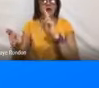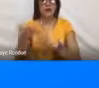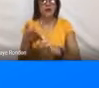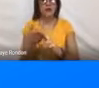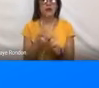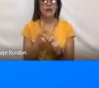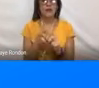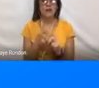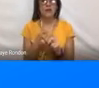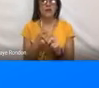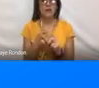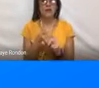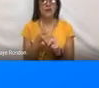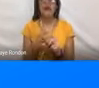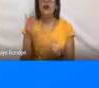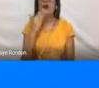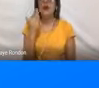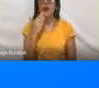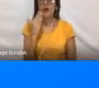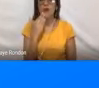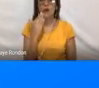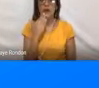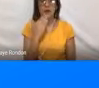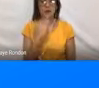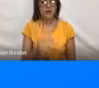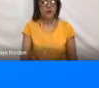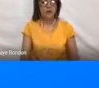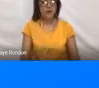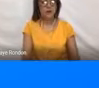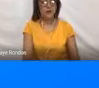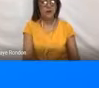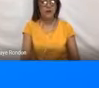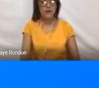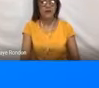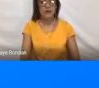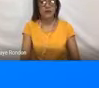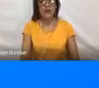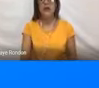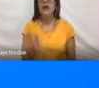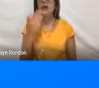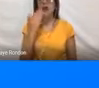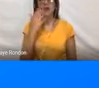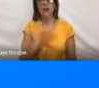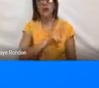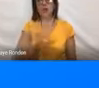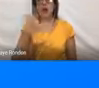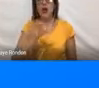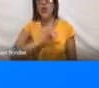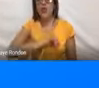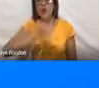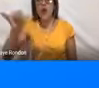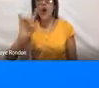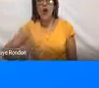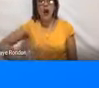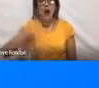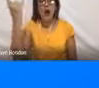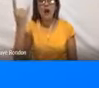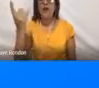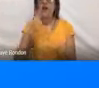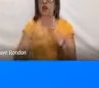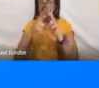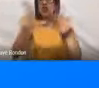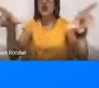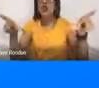país, ya que cuando nosotros realizamos algún viaje o nos desplazamos a algún sitio